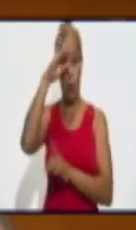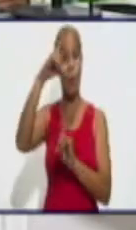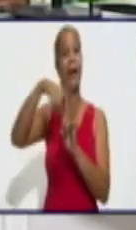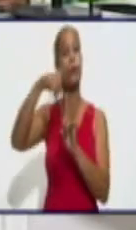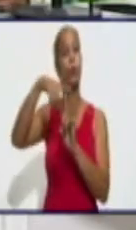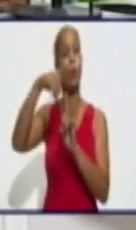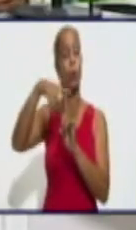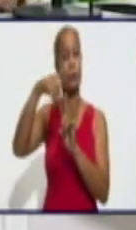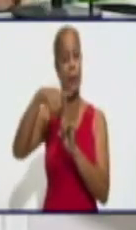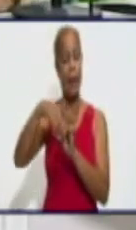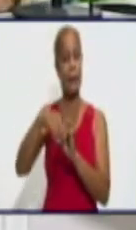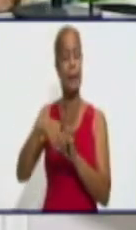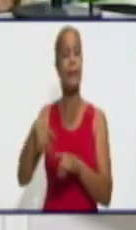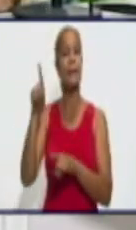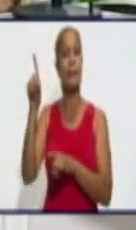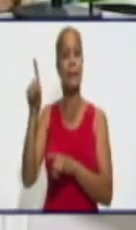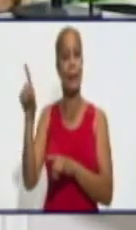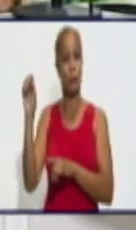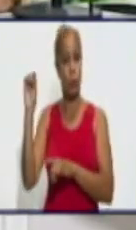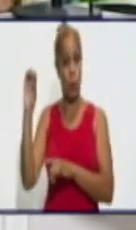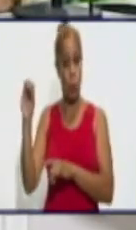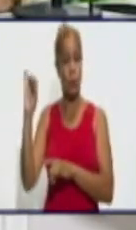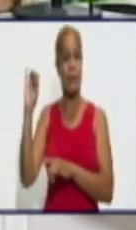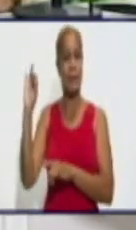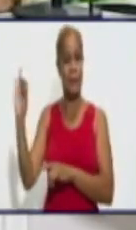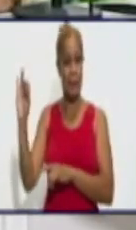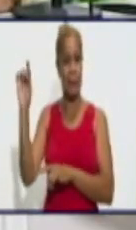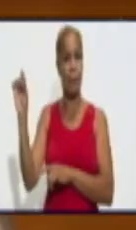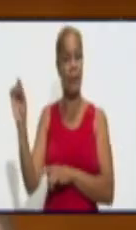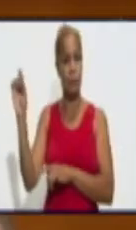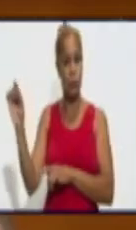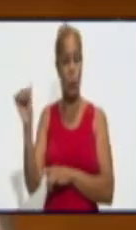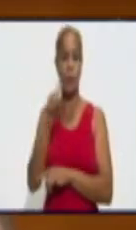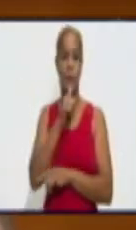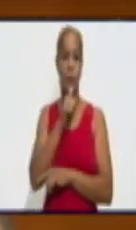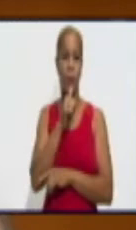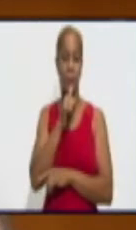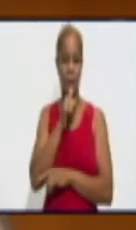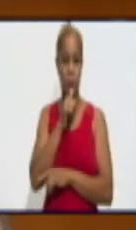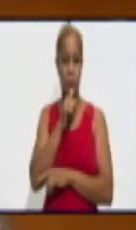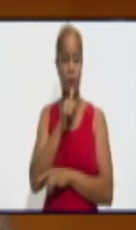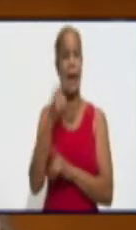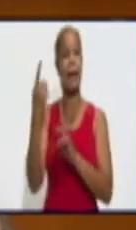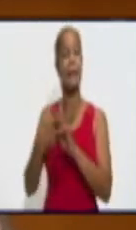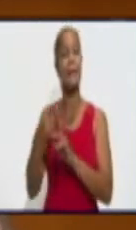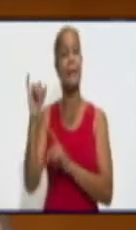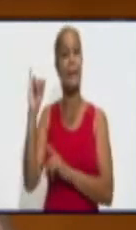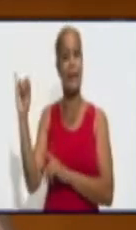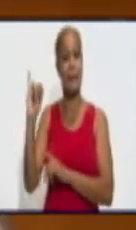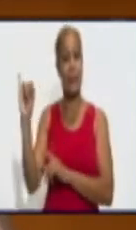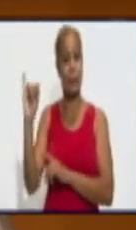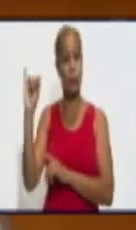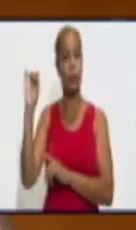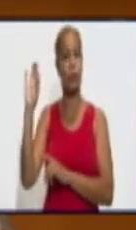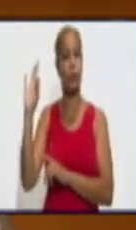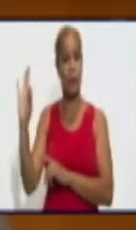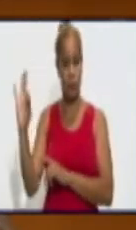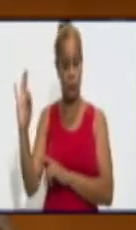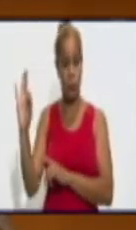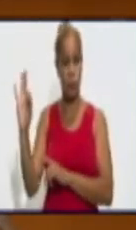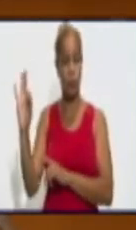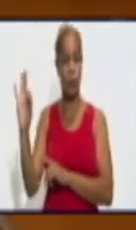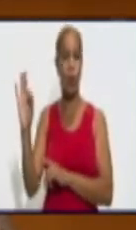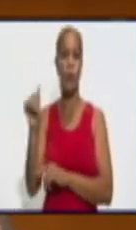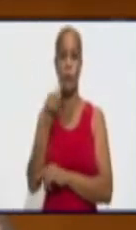207 sospechosos hoy en los diferentes centros de aislamiento y 618 contactos ingresados